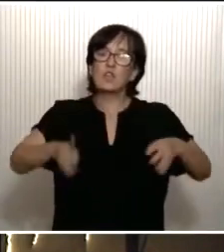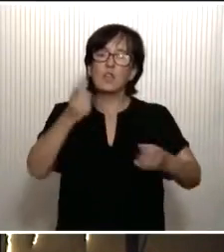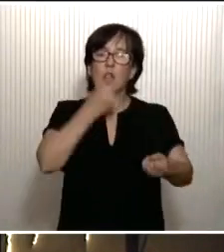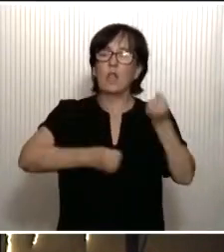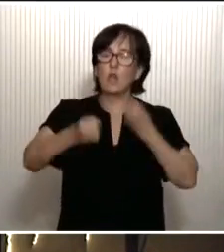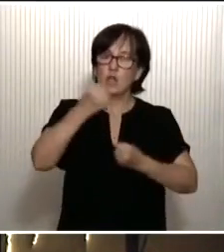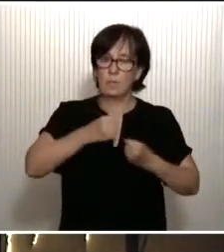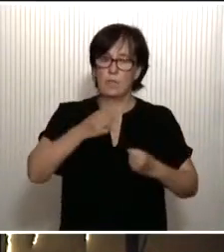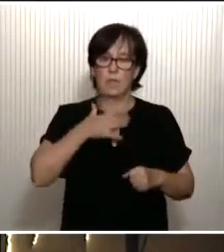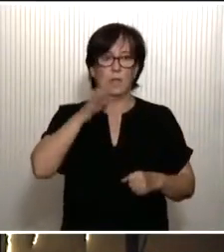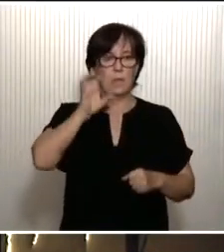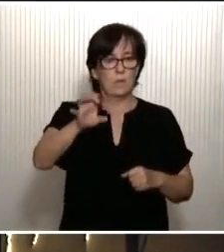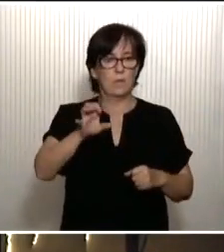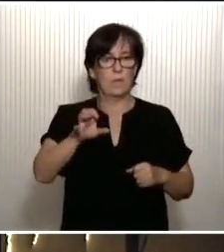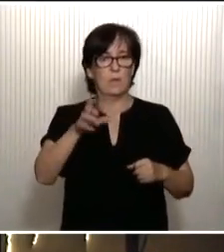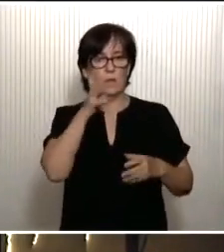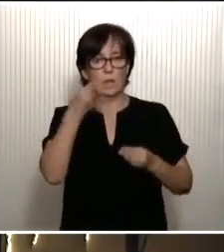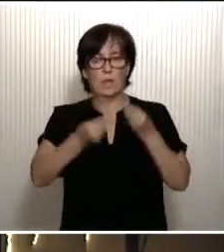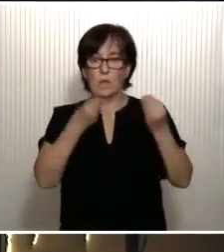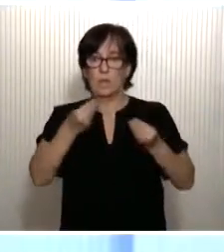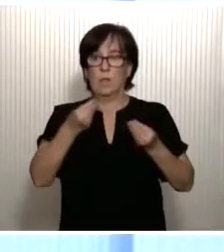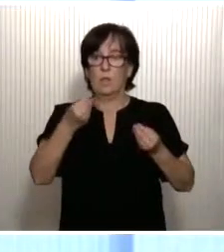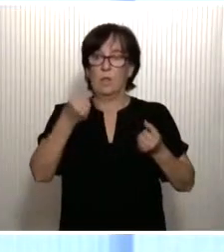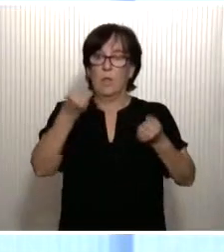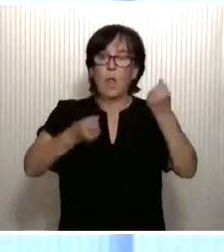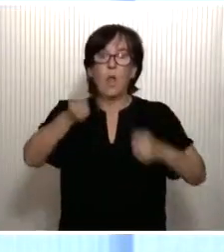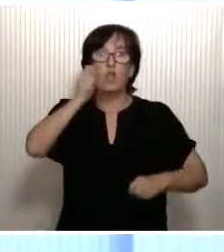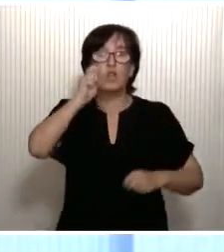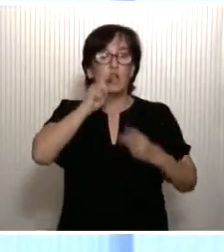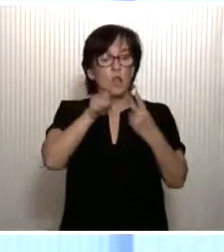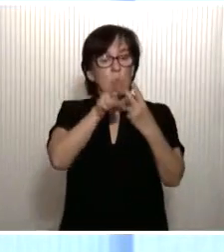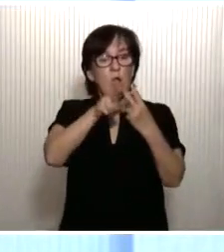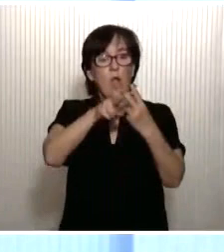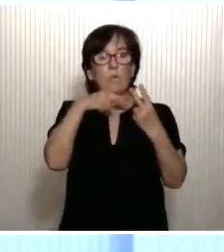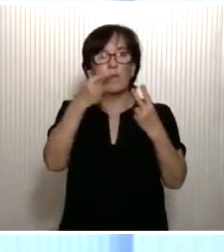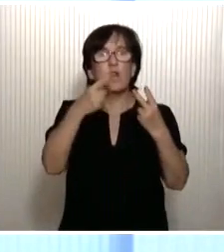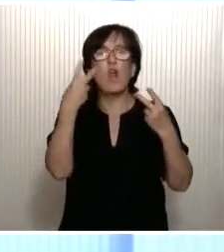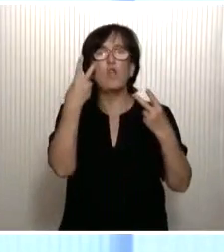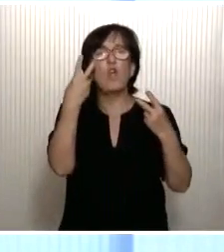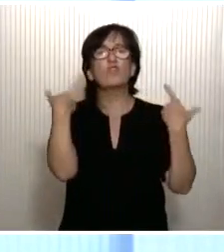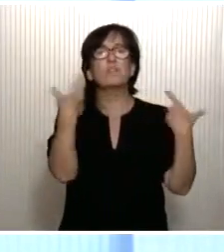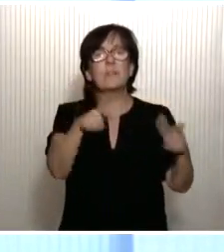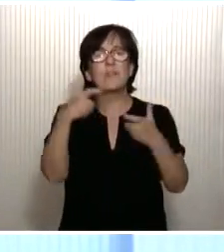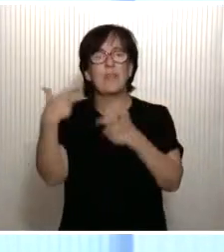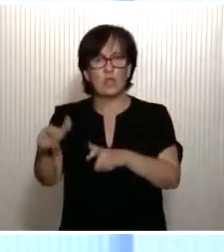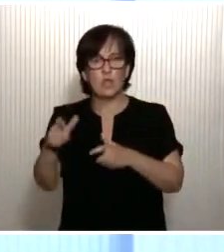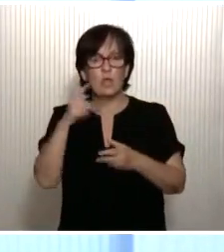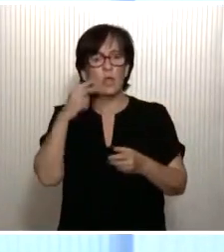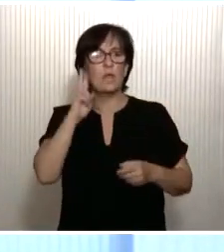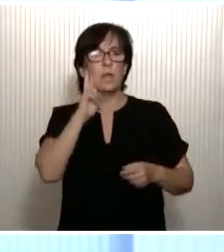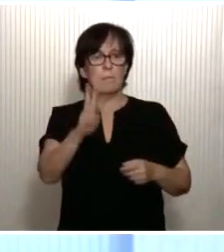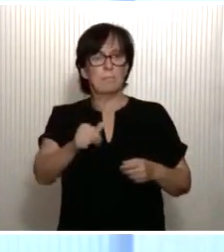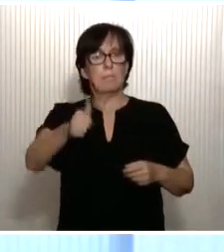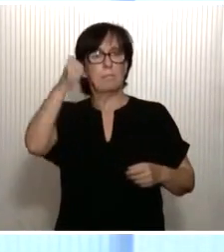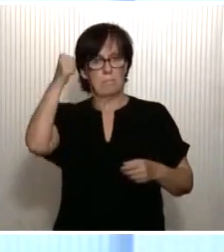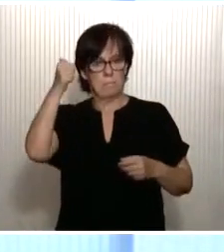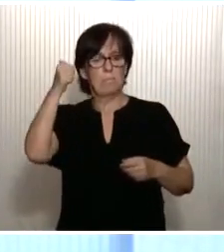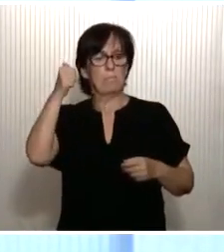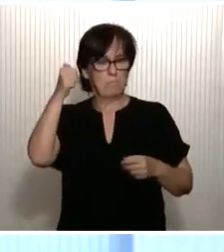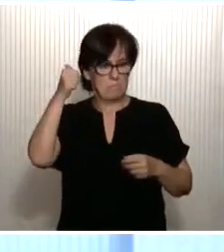nuestro país. Desde la automoción hasta el turismo. Por citar solo dos de los sectores que en estos momentos se están viendo más